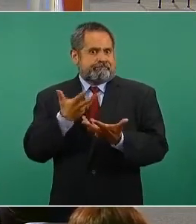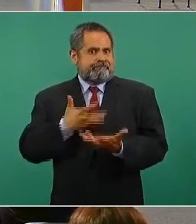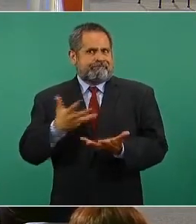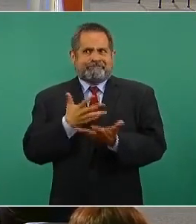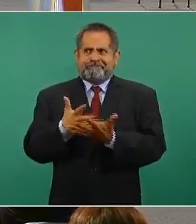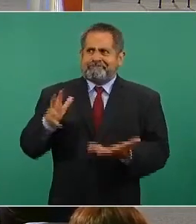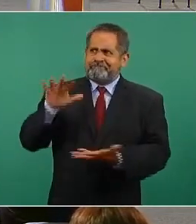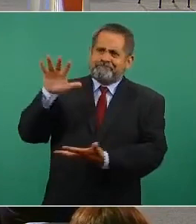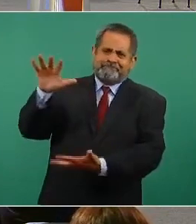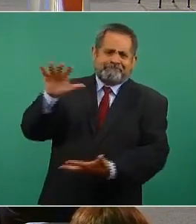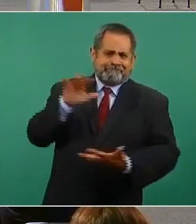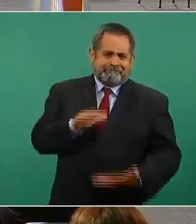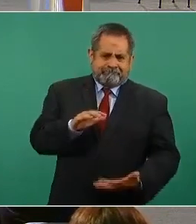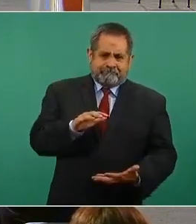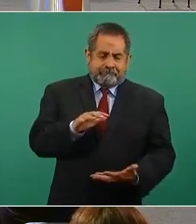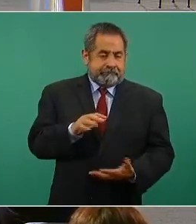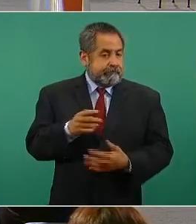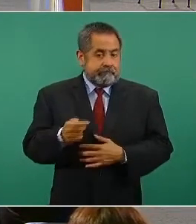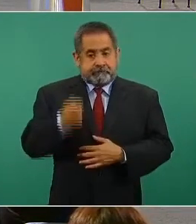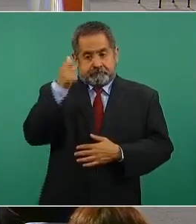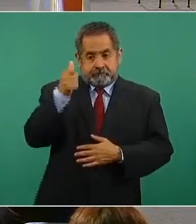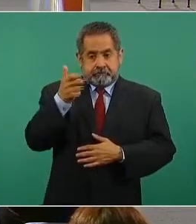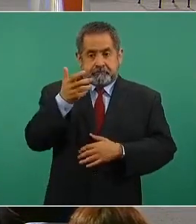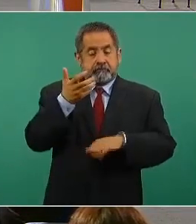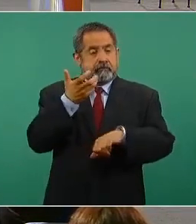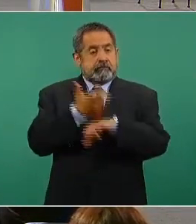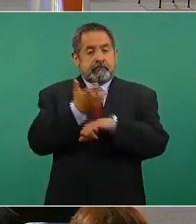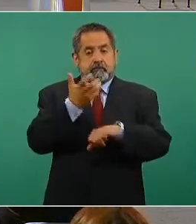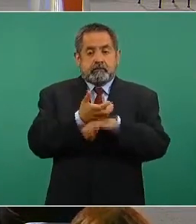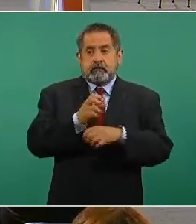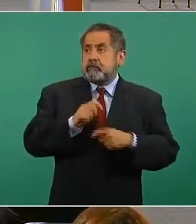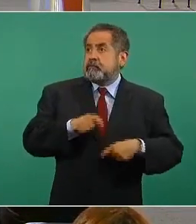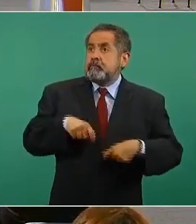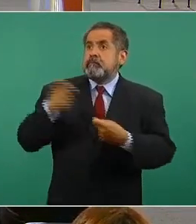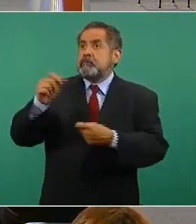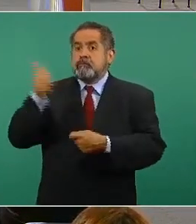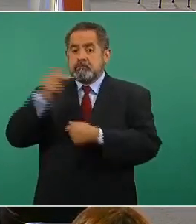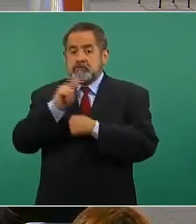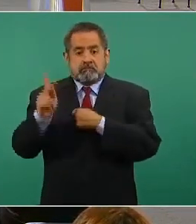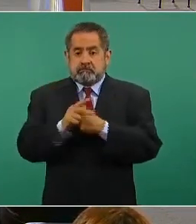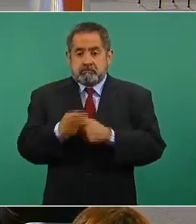y el primero que Estados Unidos envía fuera de ese país.